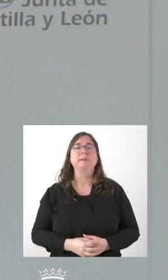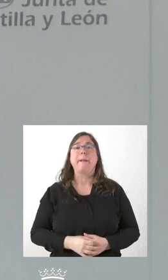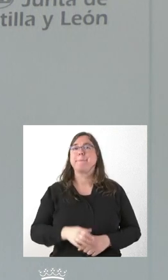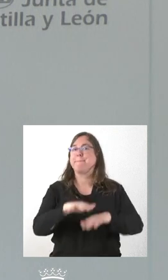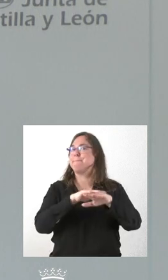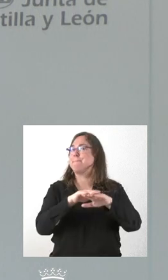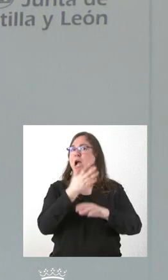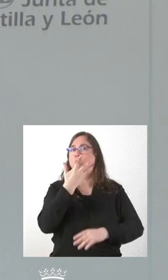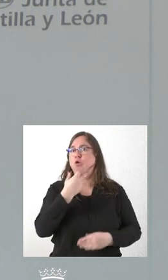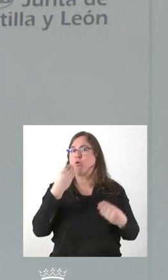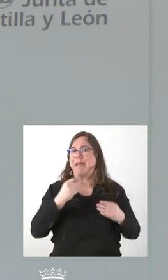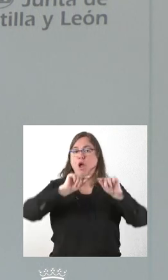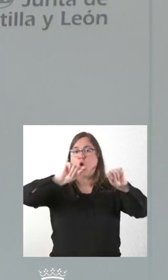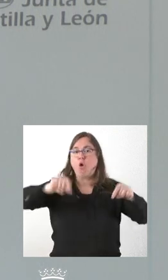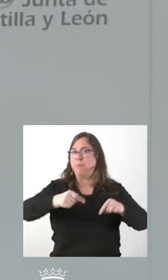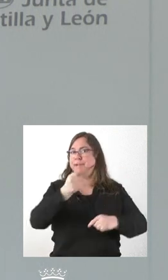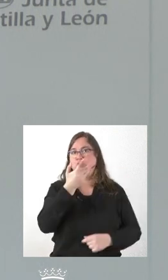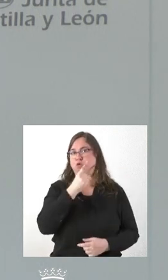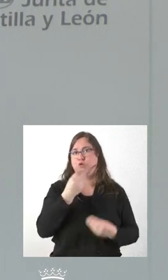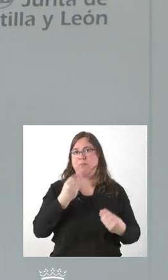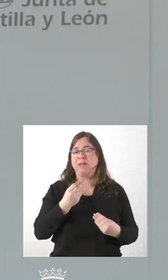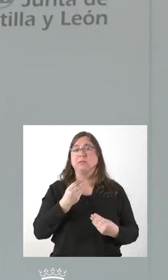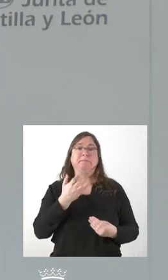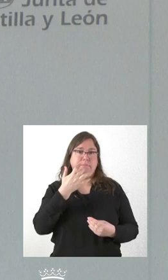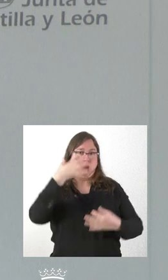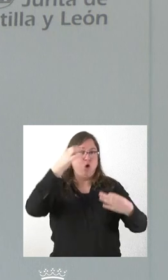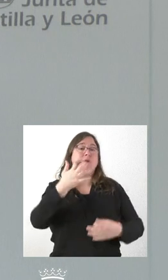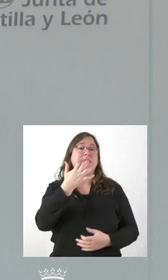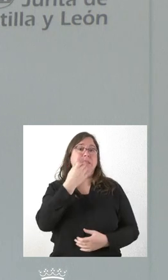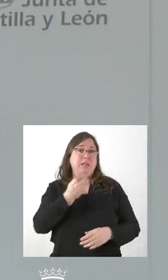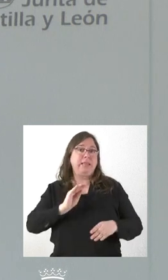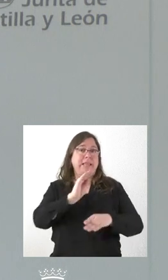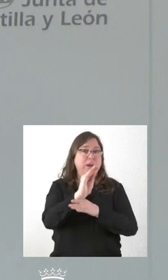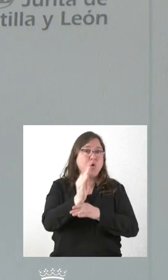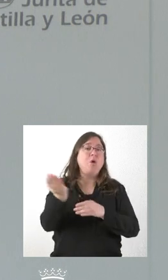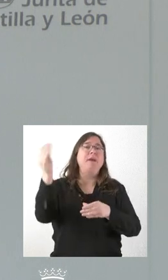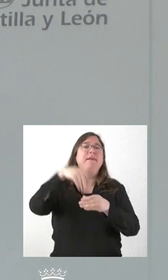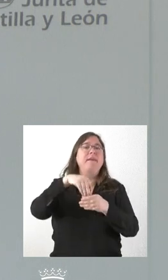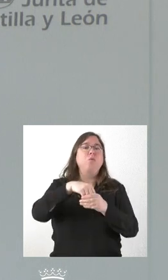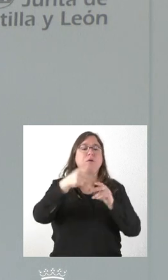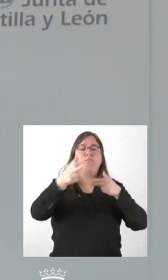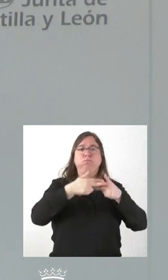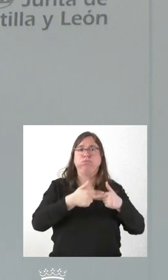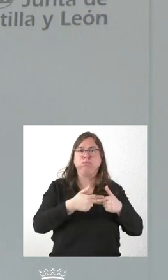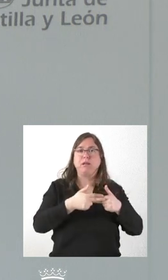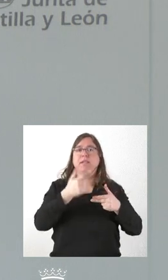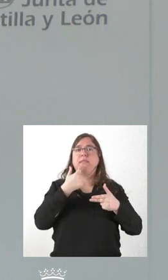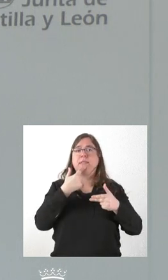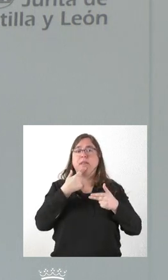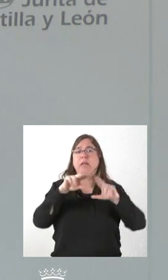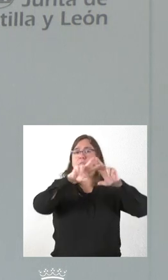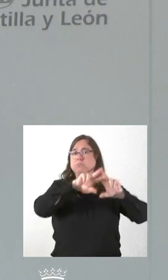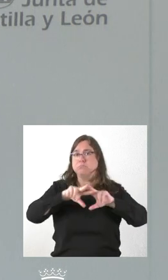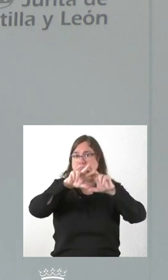detalle el convenio. naturalmente, en la medida en que esa aportación económica incluya cláusulas que permita su análisis,